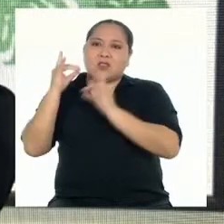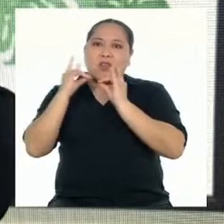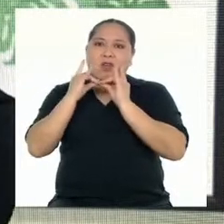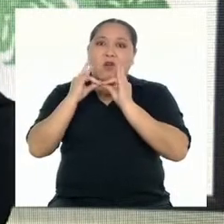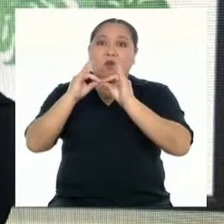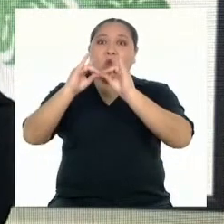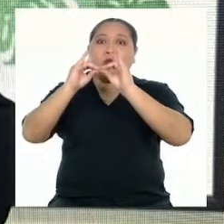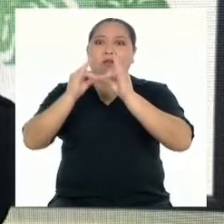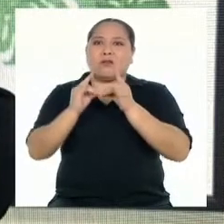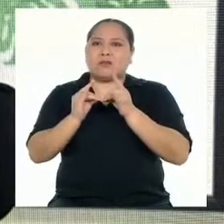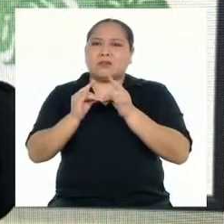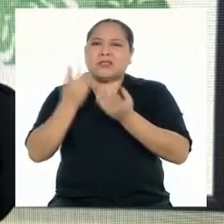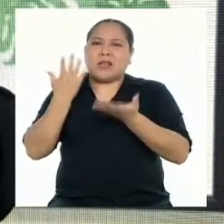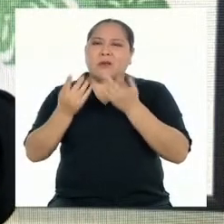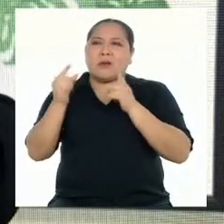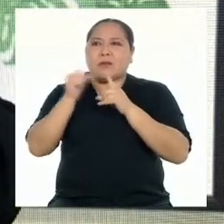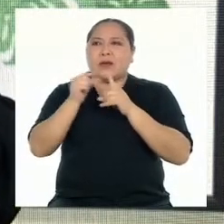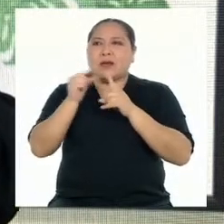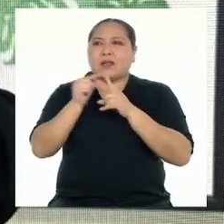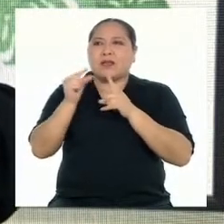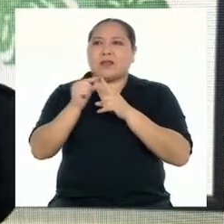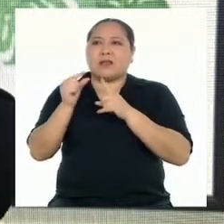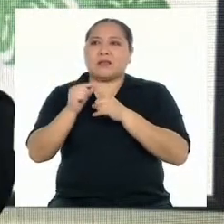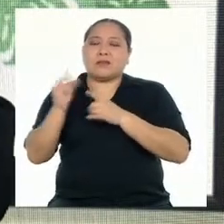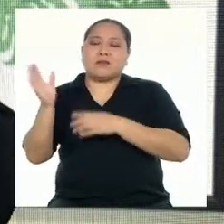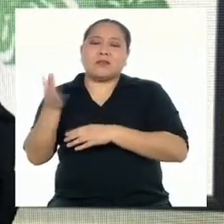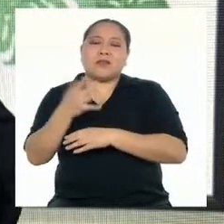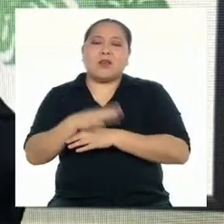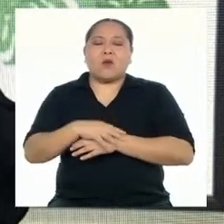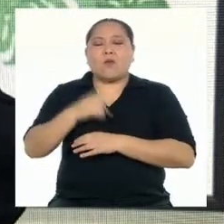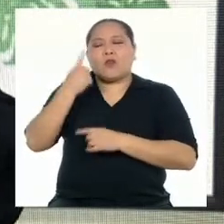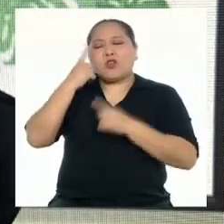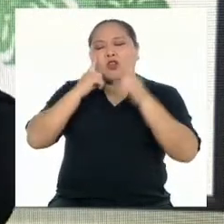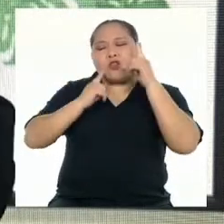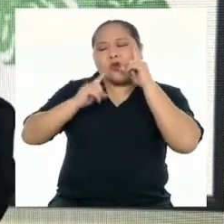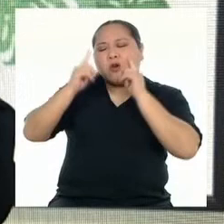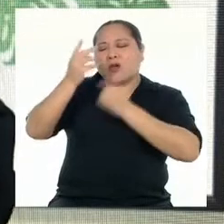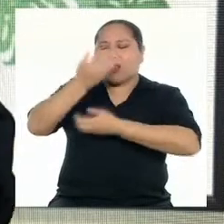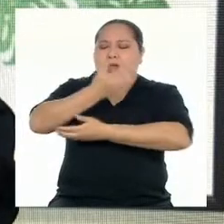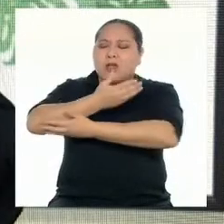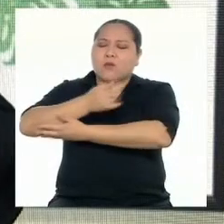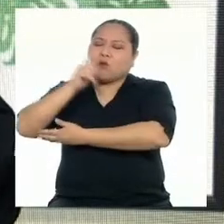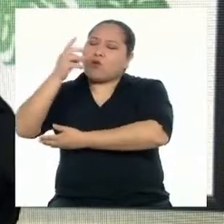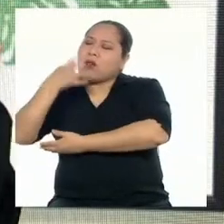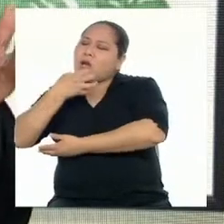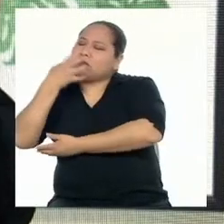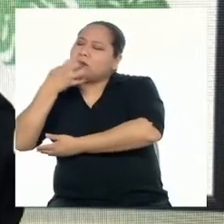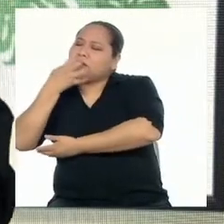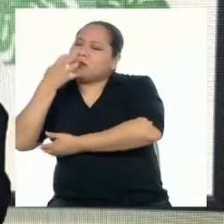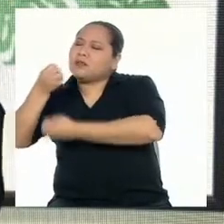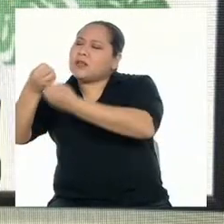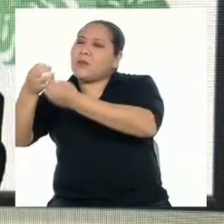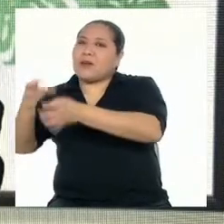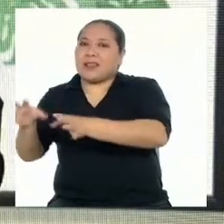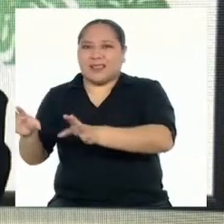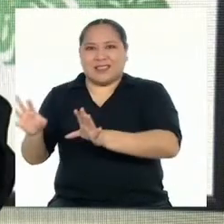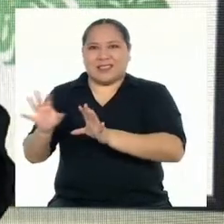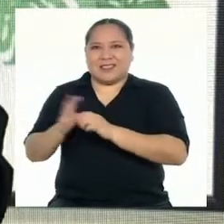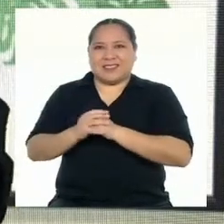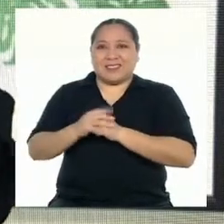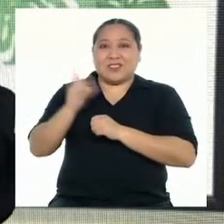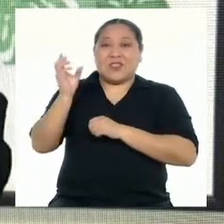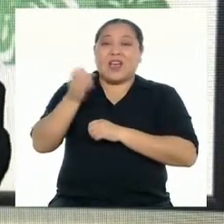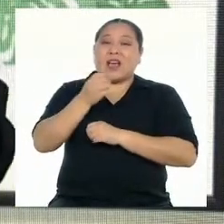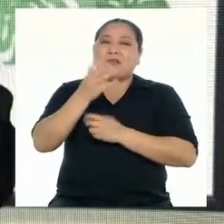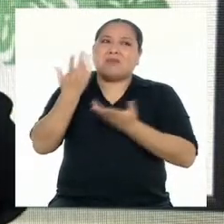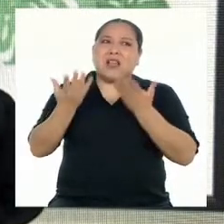pero tiene mucha musicalidad. Señora Santana, ¿por qué llora el niño por una manzana que se le ha perdido? Estamos